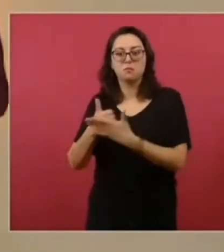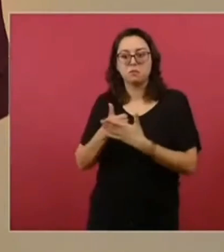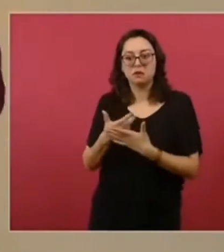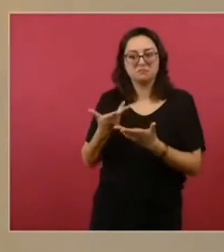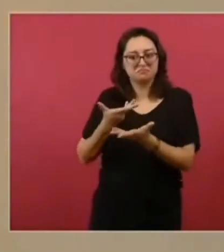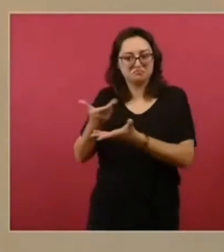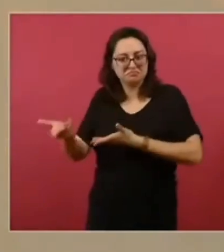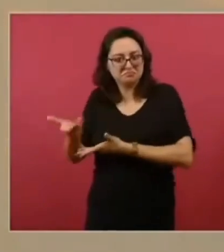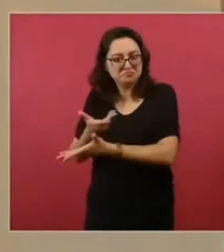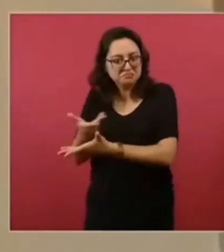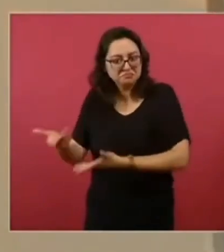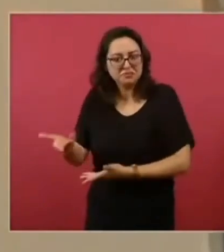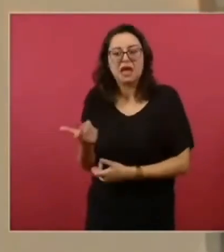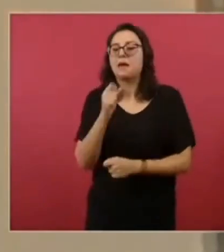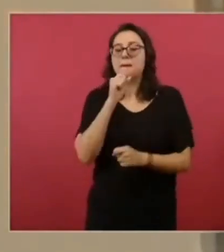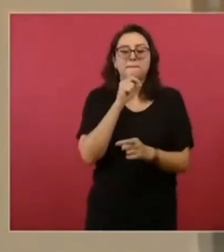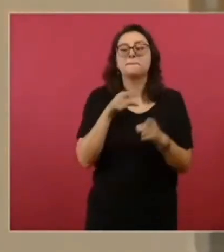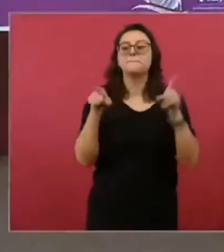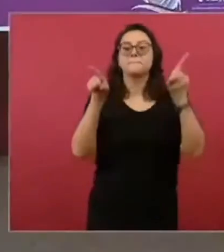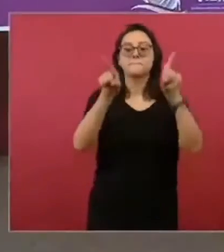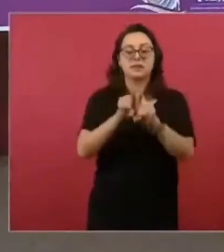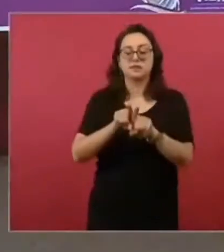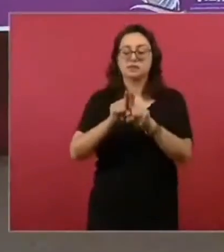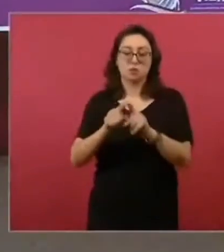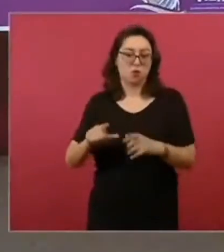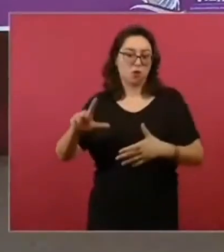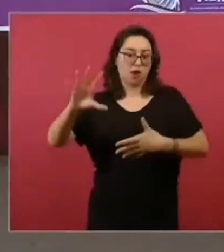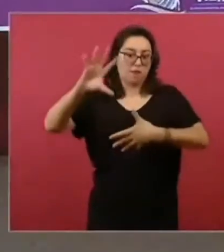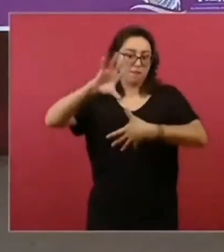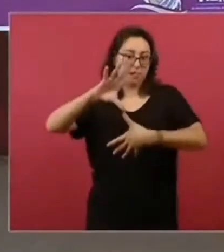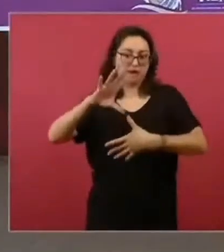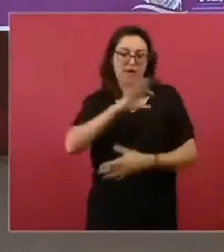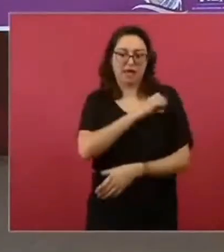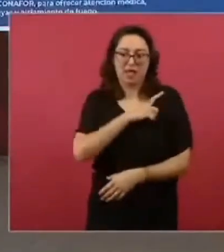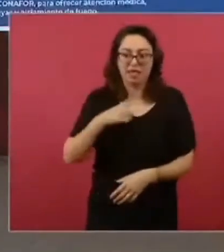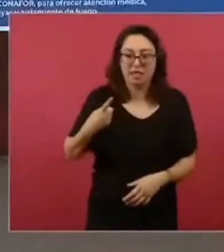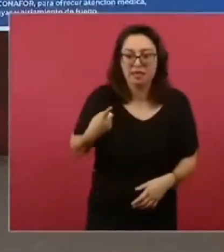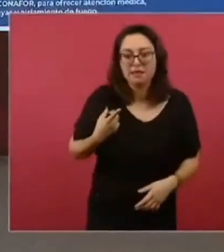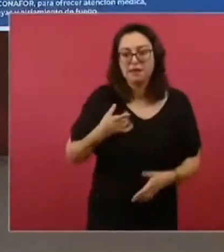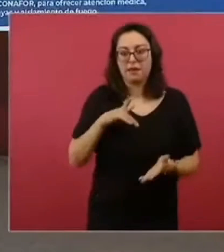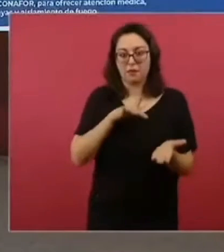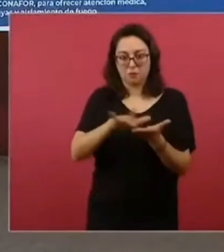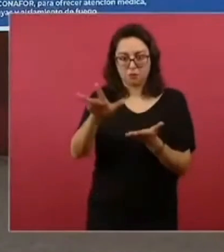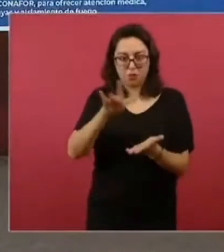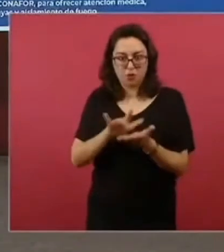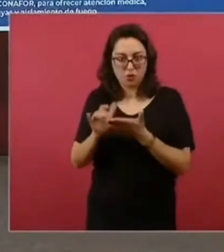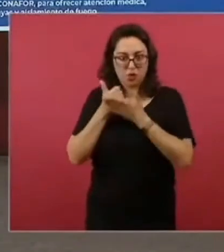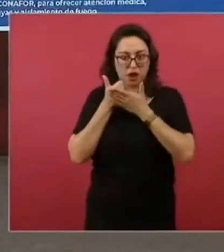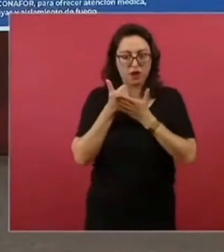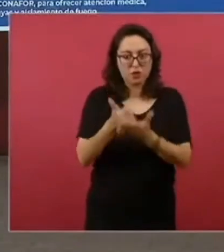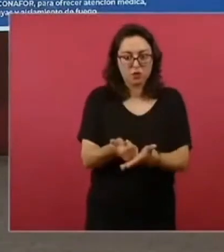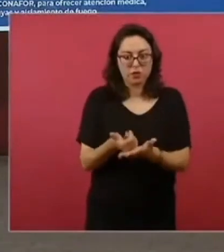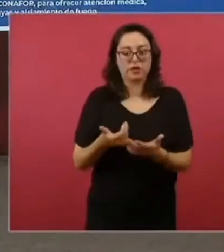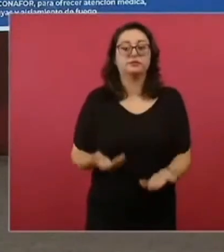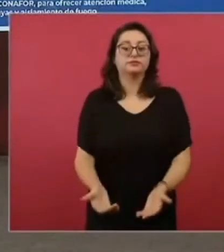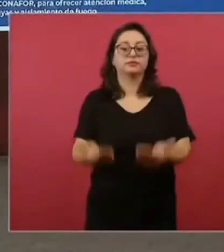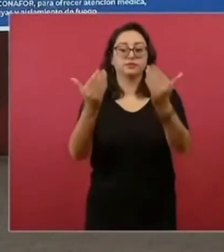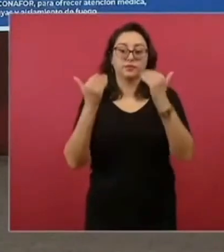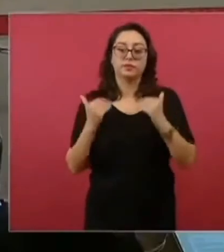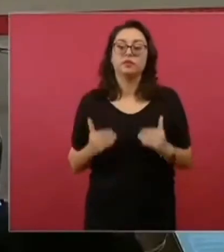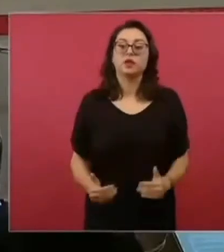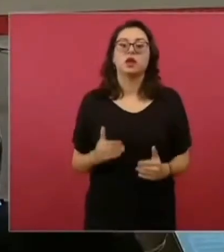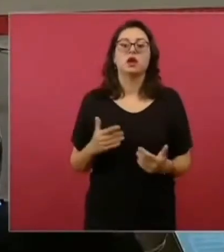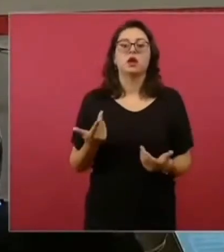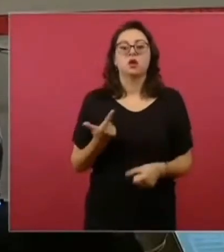me lo pagas. Ese es un poco el principio de la ayuda. Y si vemos en la siguiente diapositiva, también hemos ayudado cuando ha habido